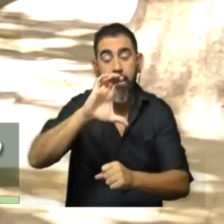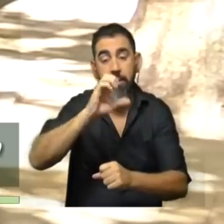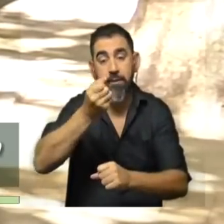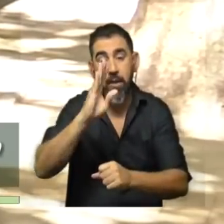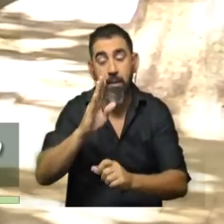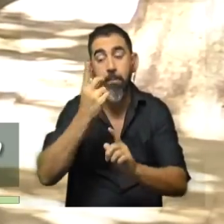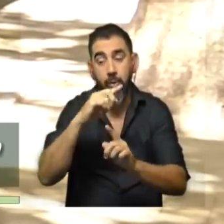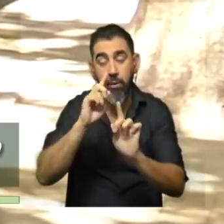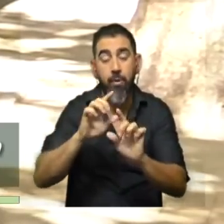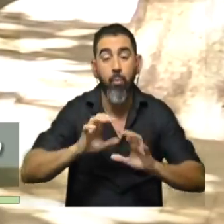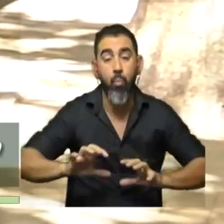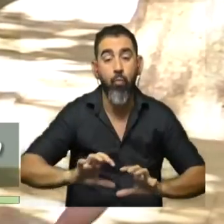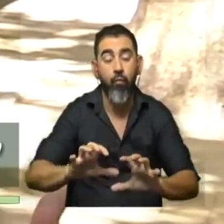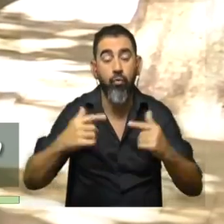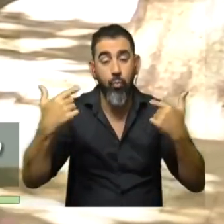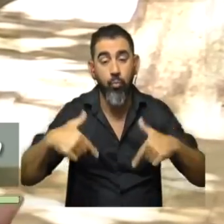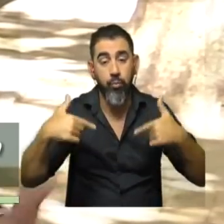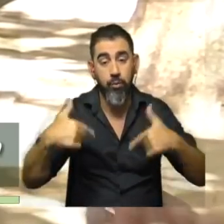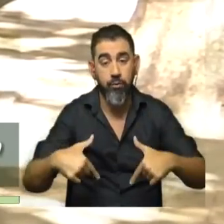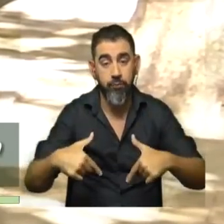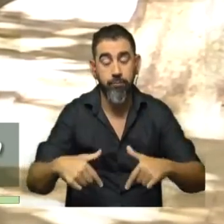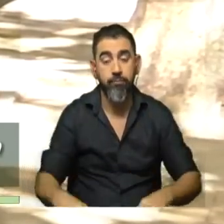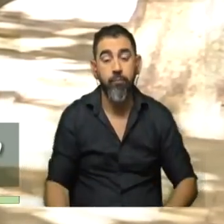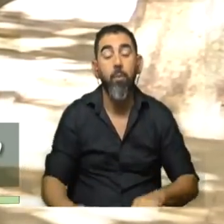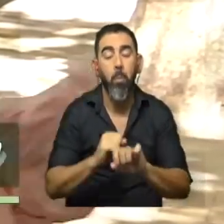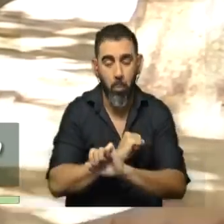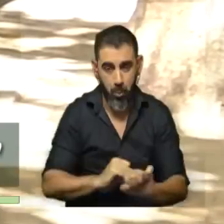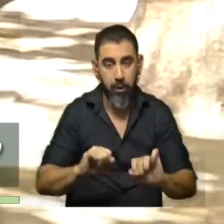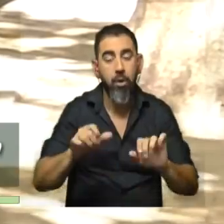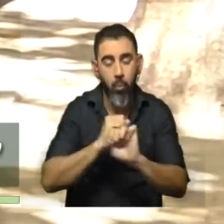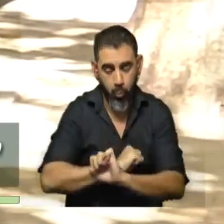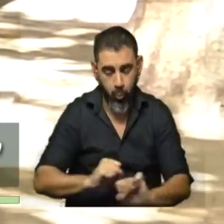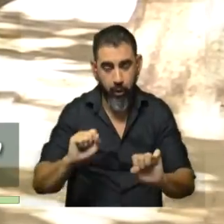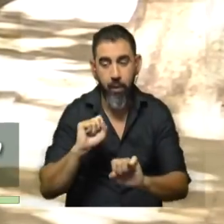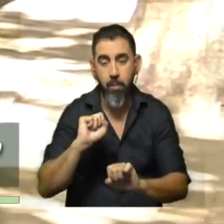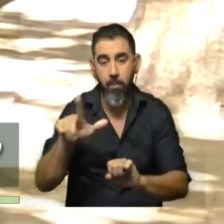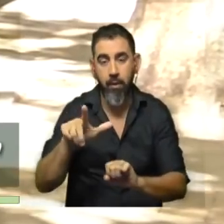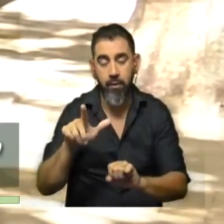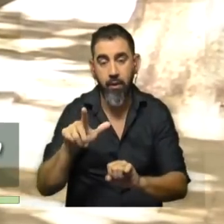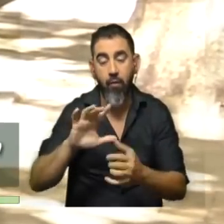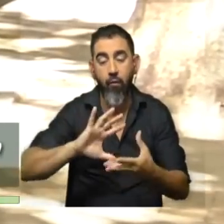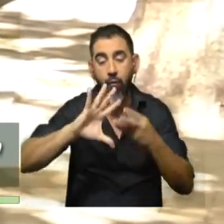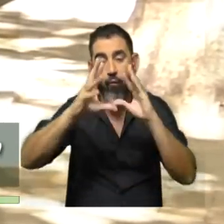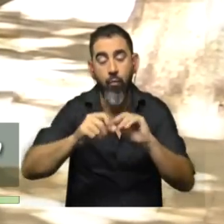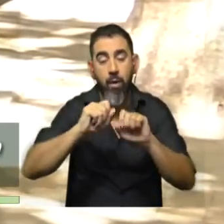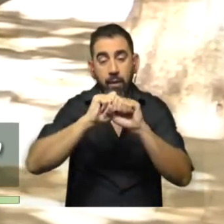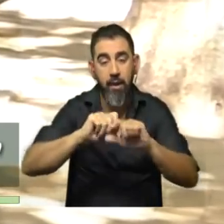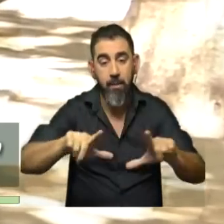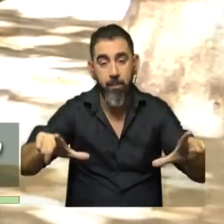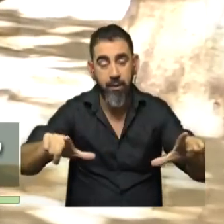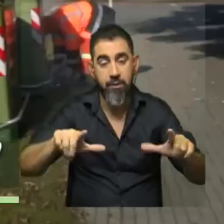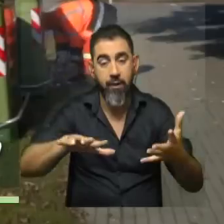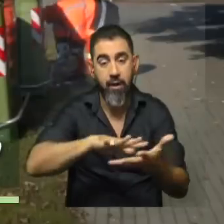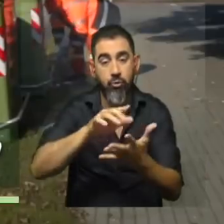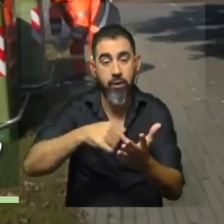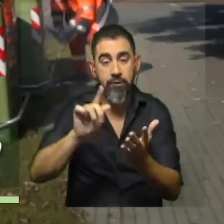también trabajadores de la Intendencia, porque la Intendencia va a poder enviar, ya puede decidir la forma en la que se limpia la zona